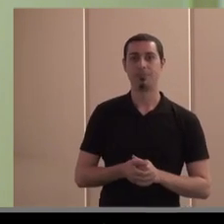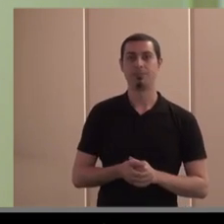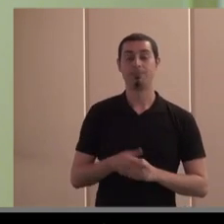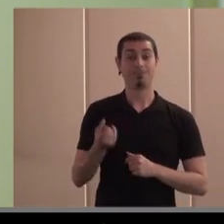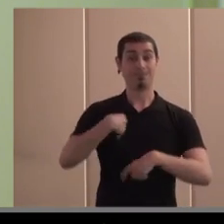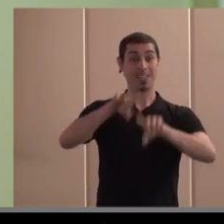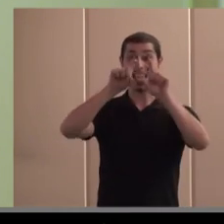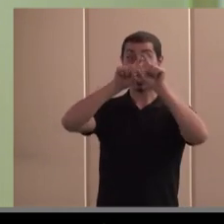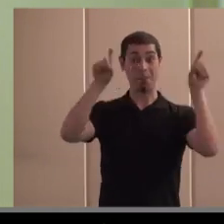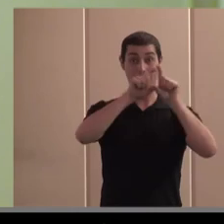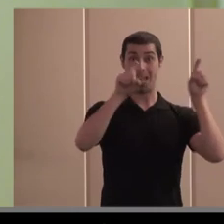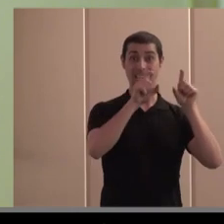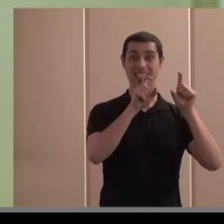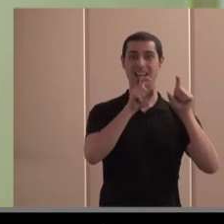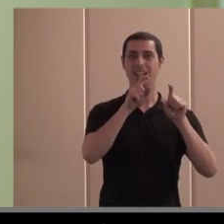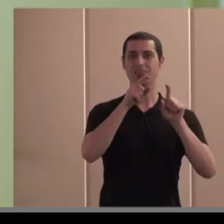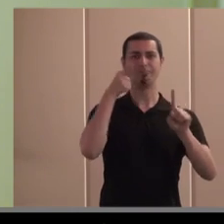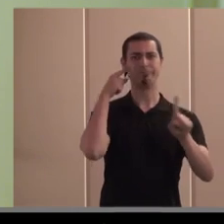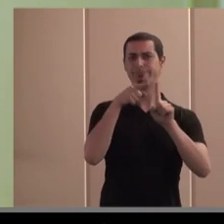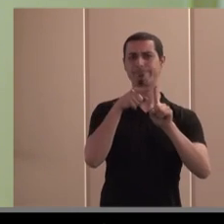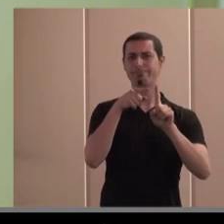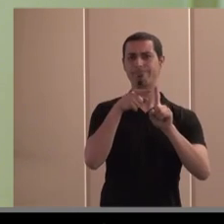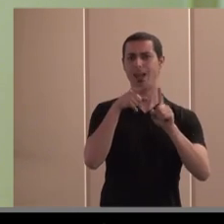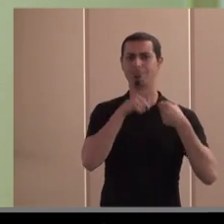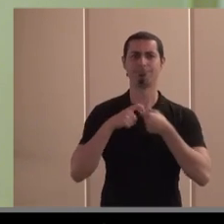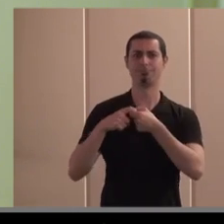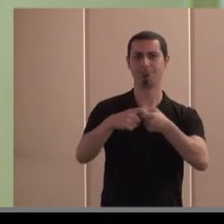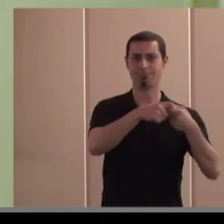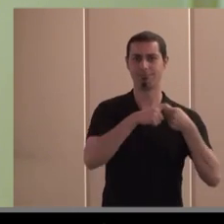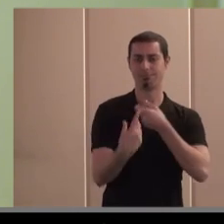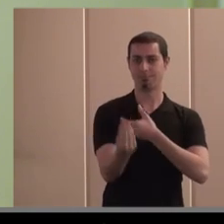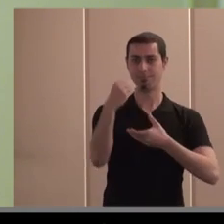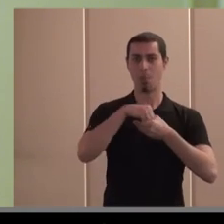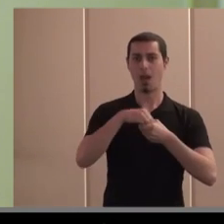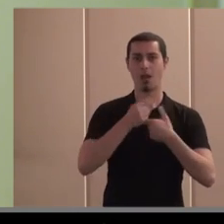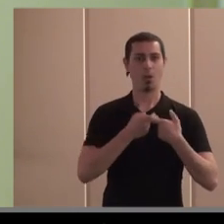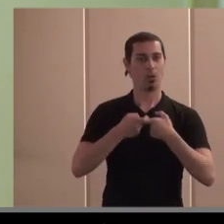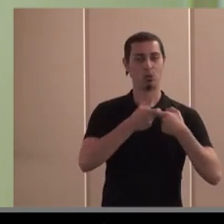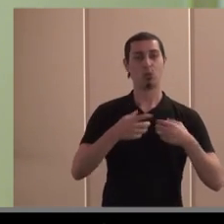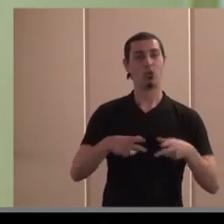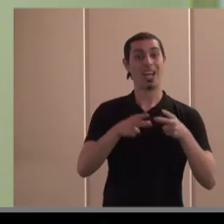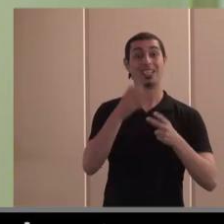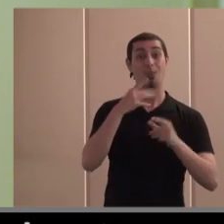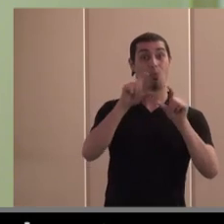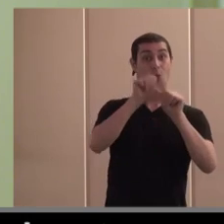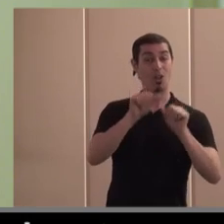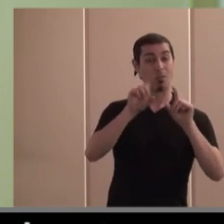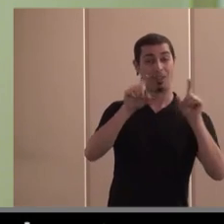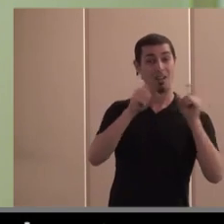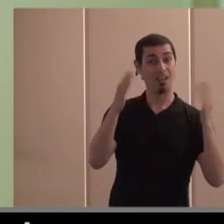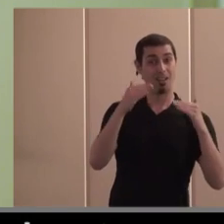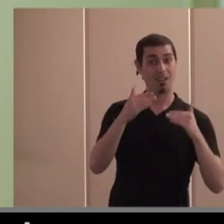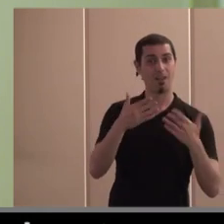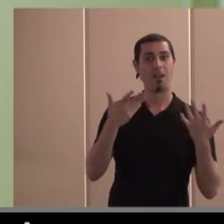Son empresas donde prima la solidaridad interna y la cohesión social. Si no existiera en este modelo de empresas, por ejemplo,